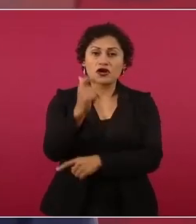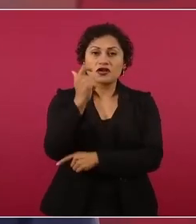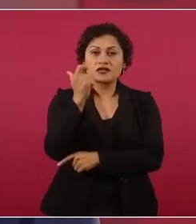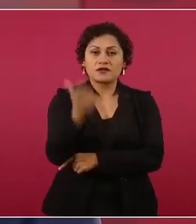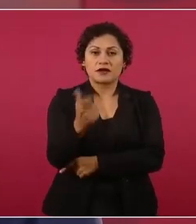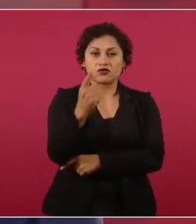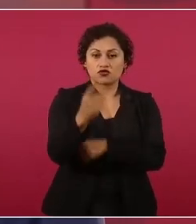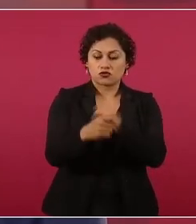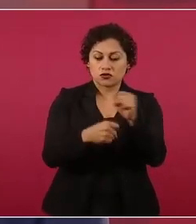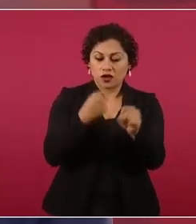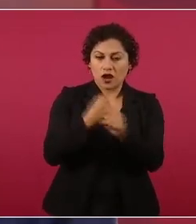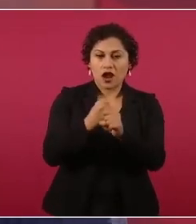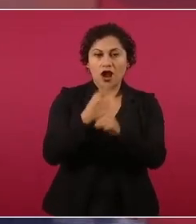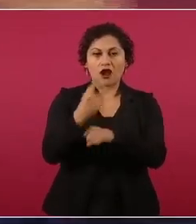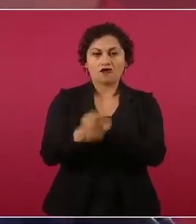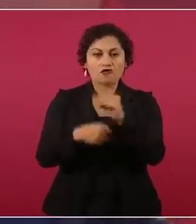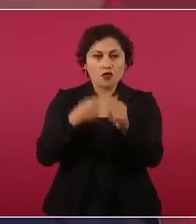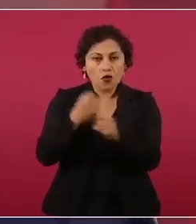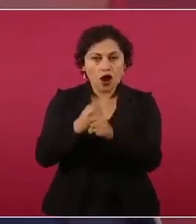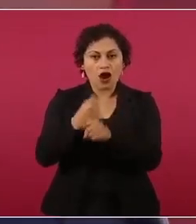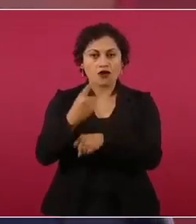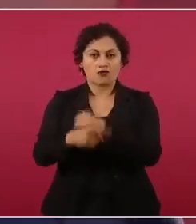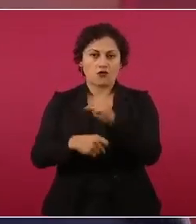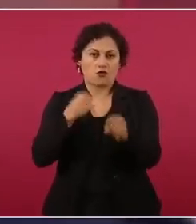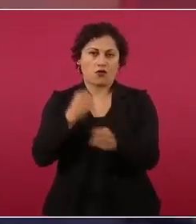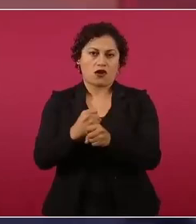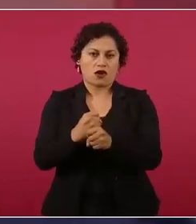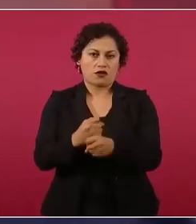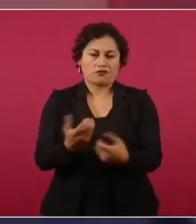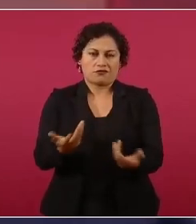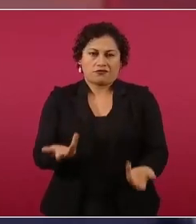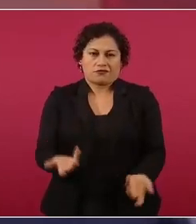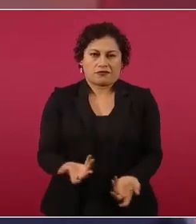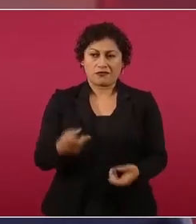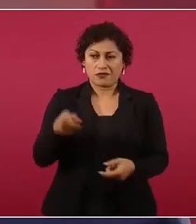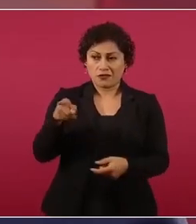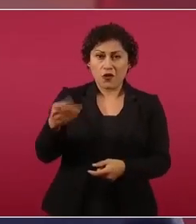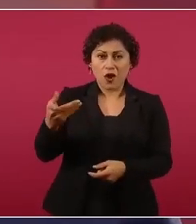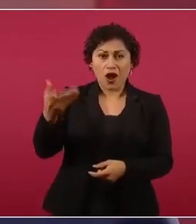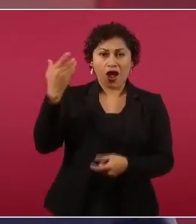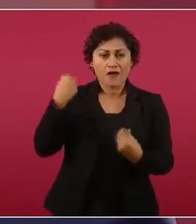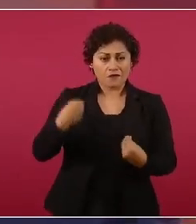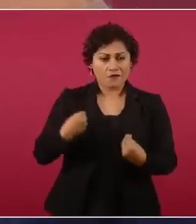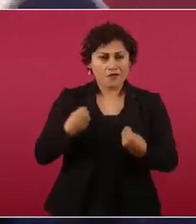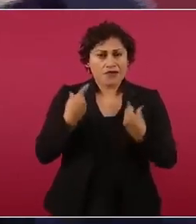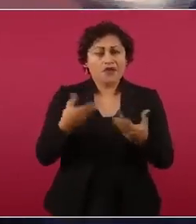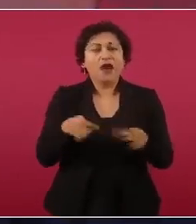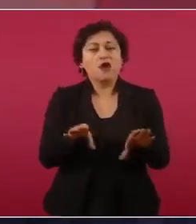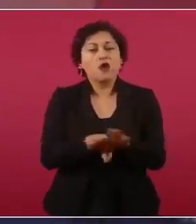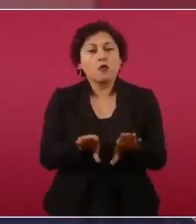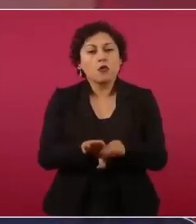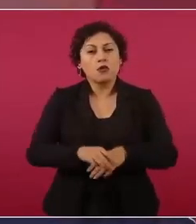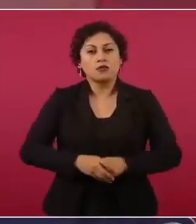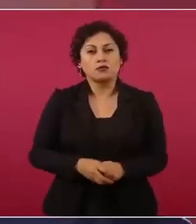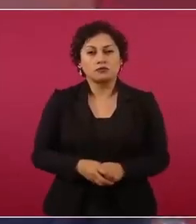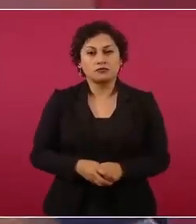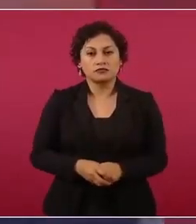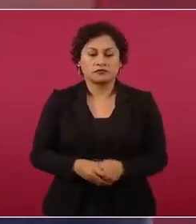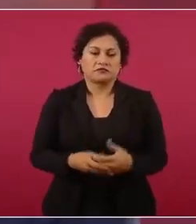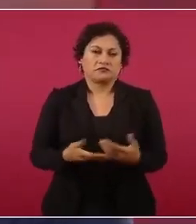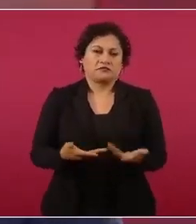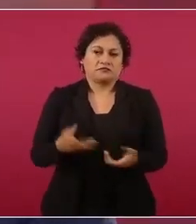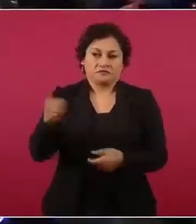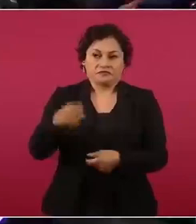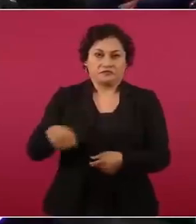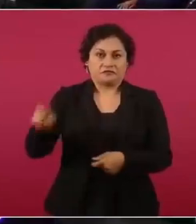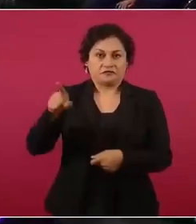¿Cómo vivían los dueños de los